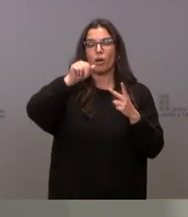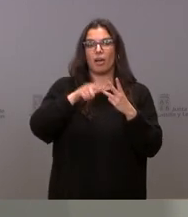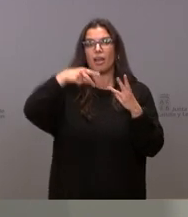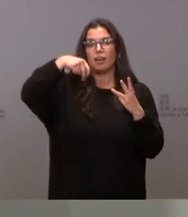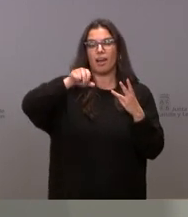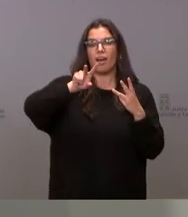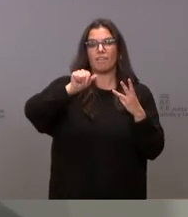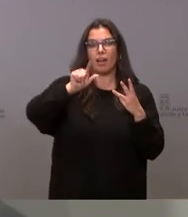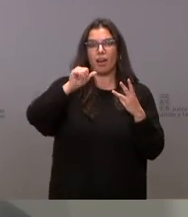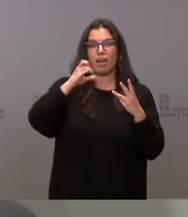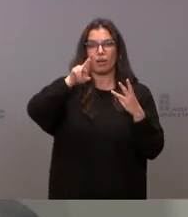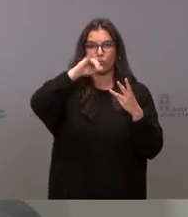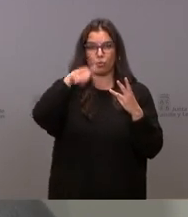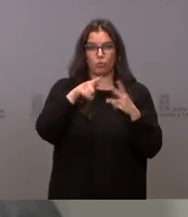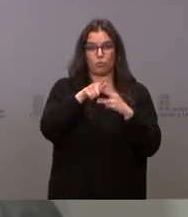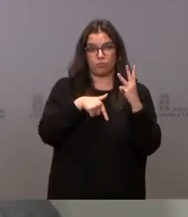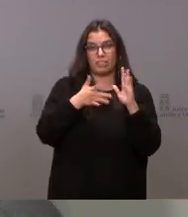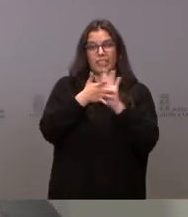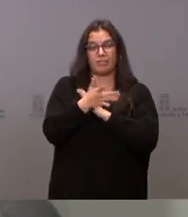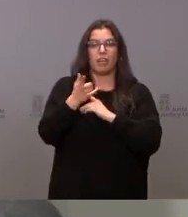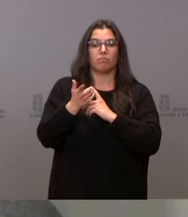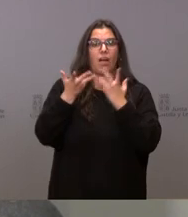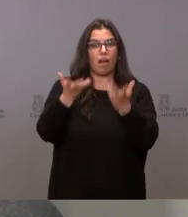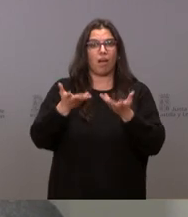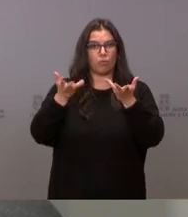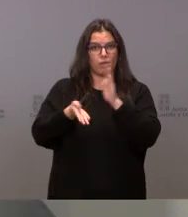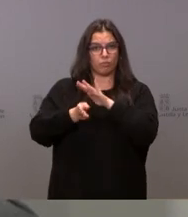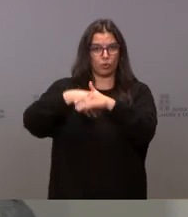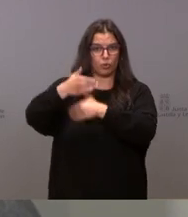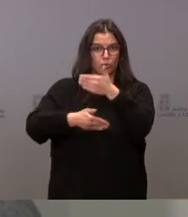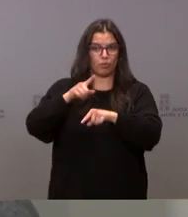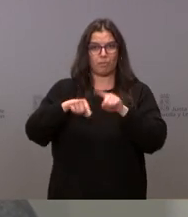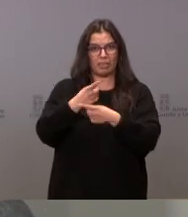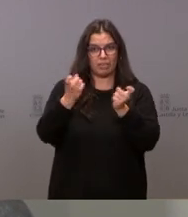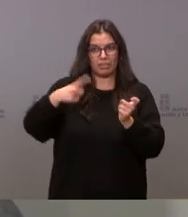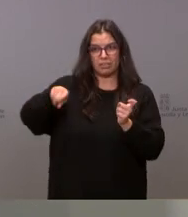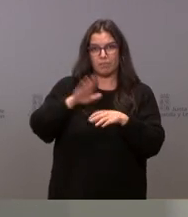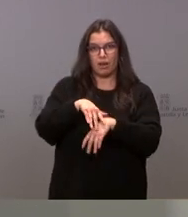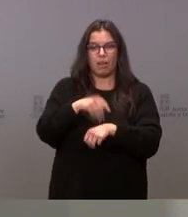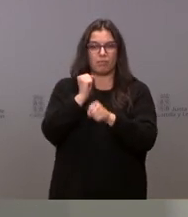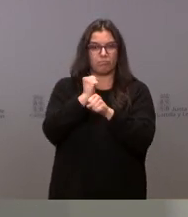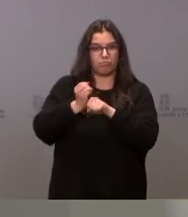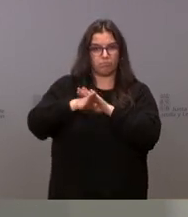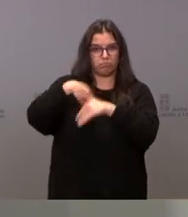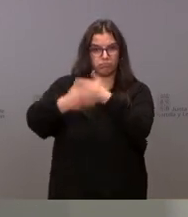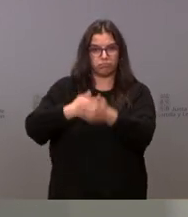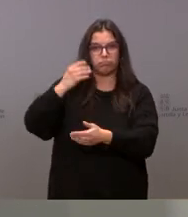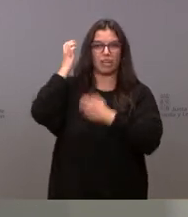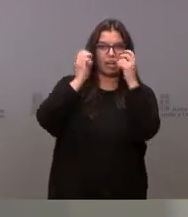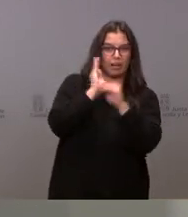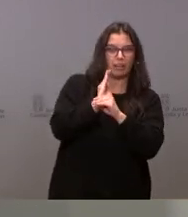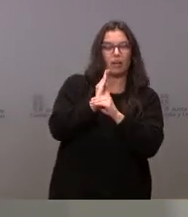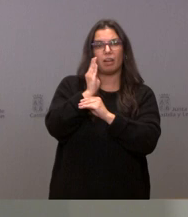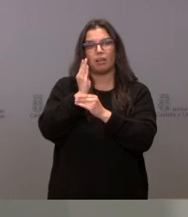continuamos aportando la ayuda necesaria para el mantenimiento de la actividad ganadera en la zona